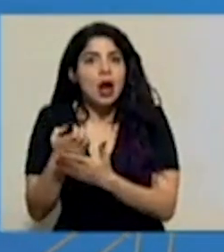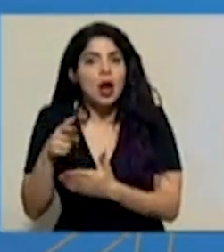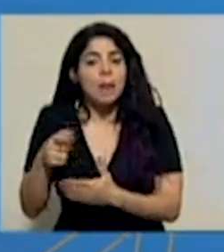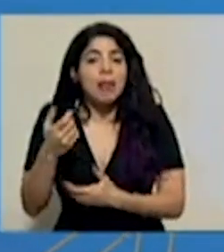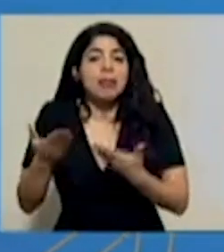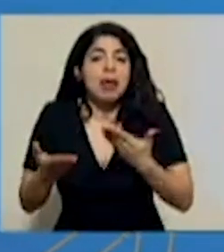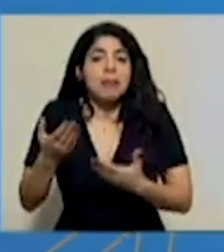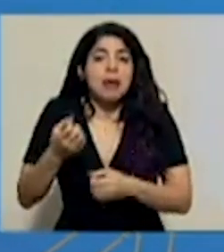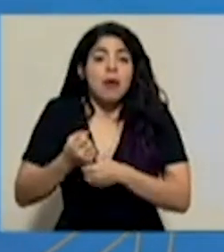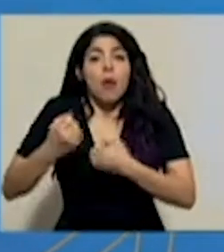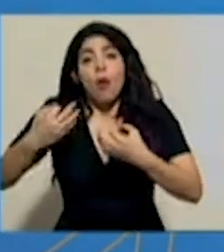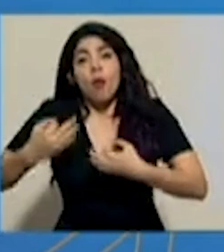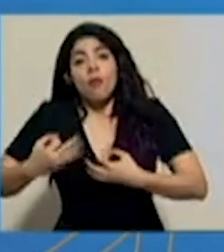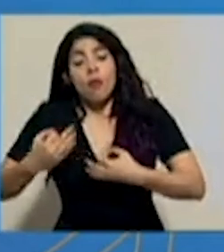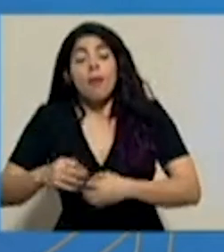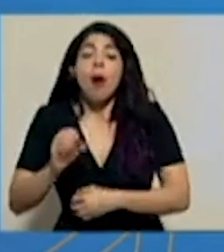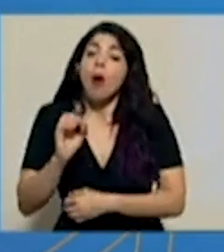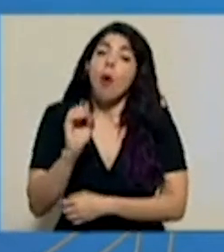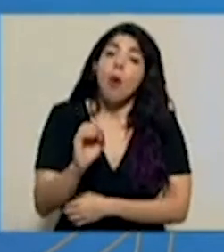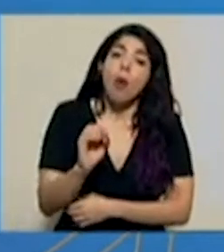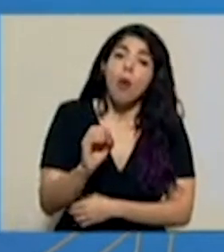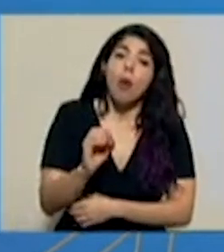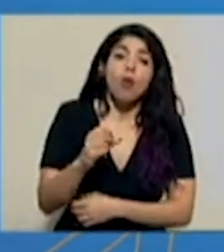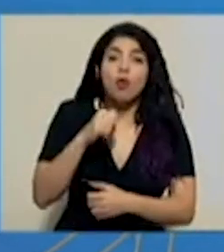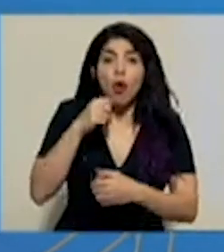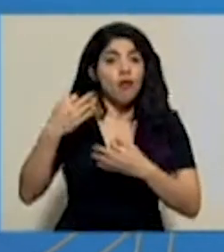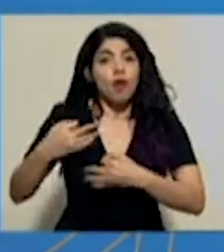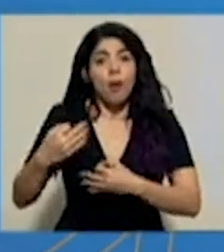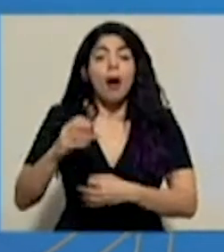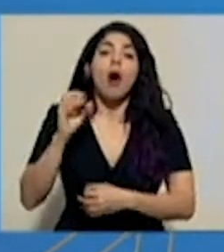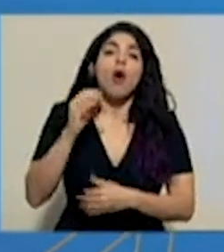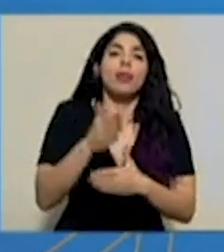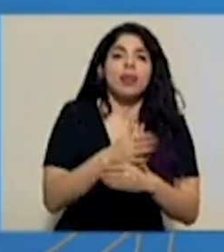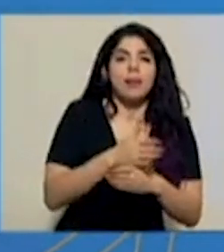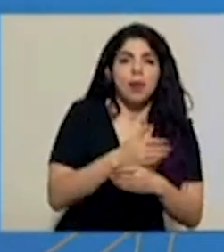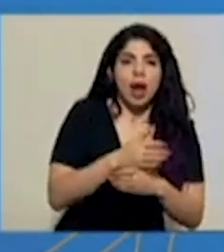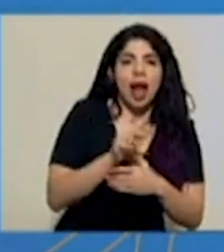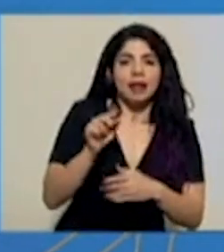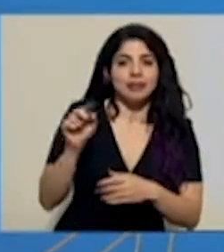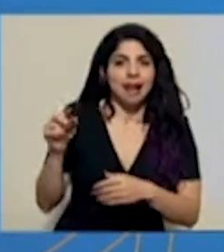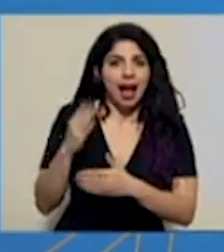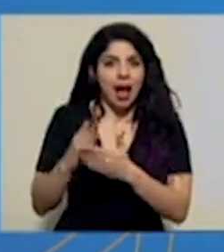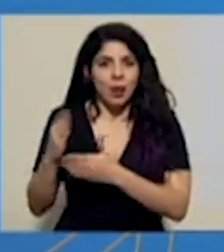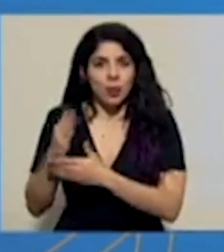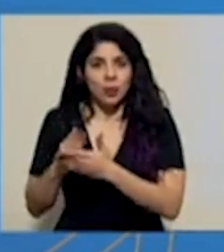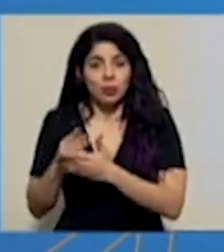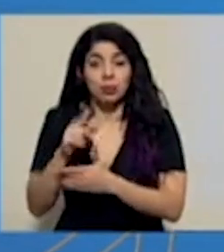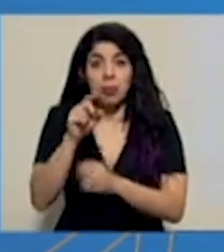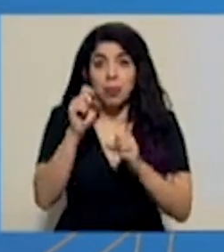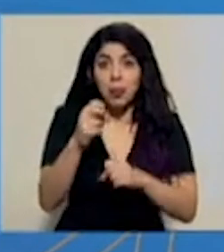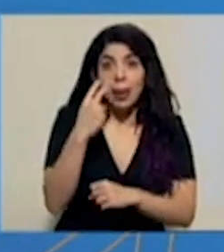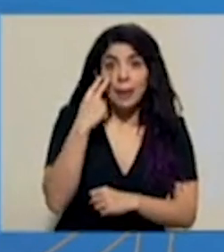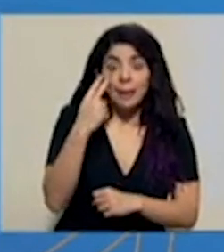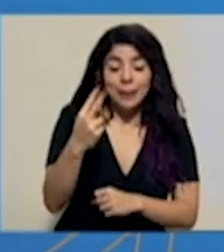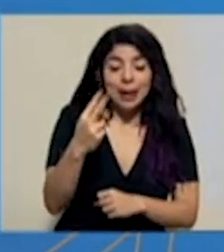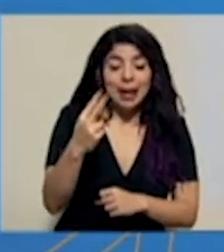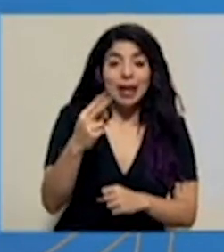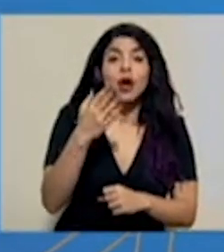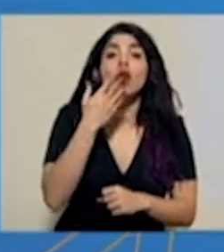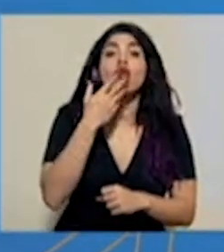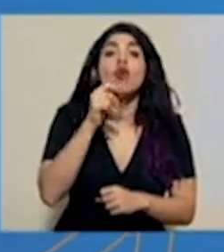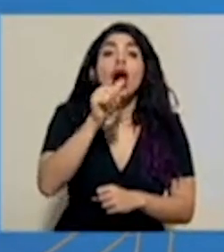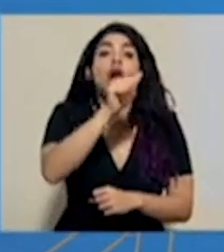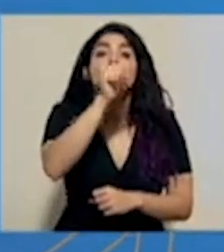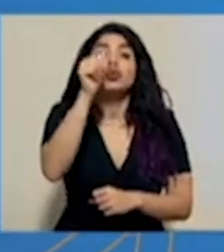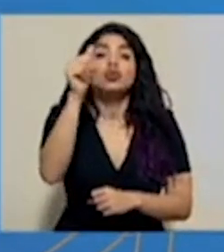informales o básicamente temporales en algunos casos también. Como pueden ver en la barra azul,